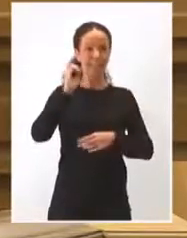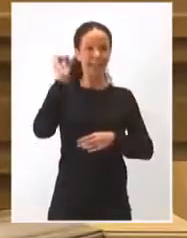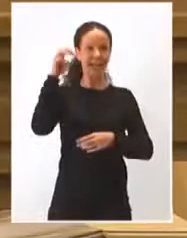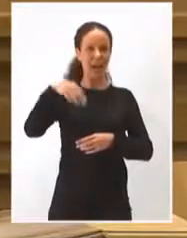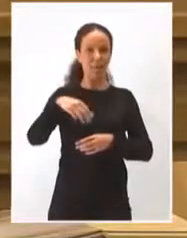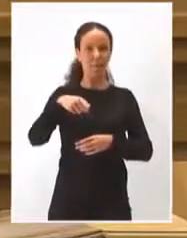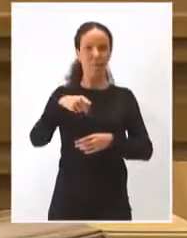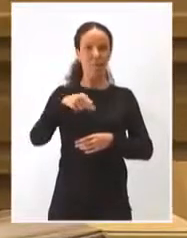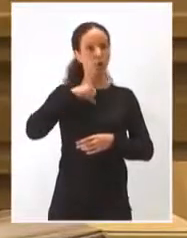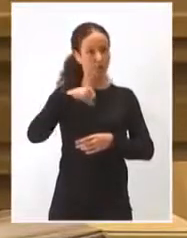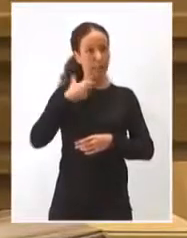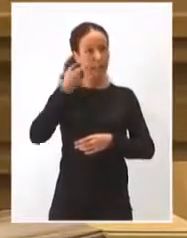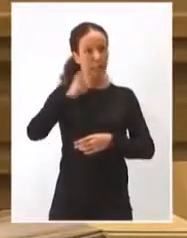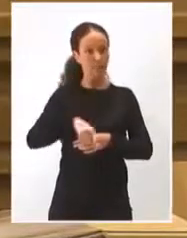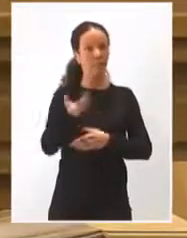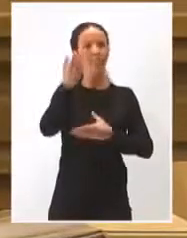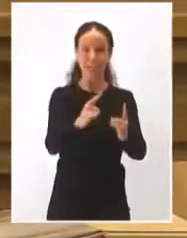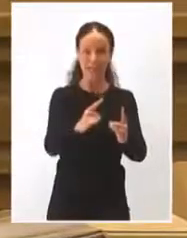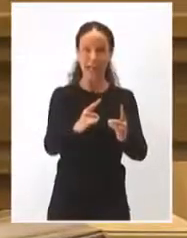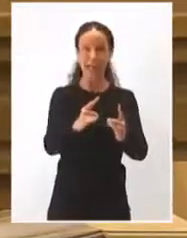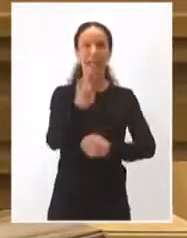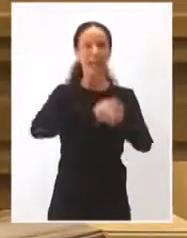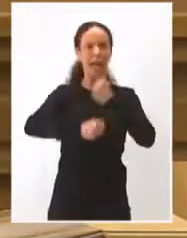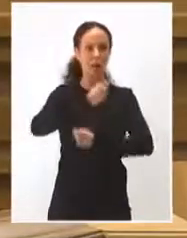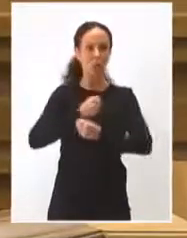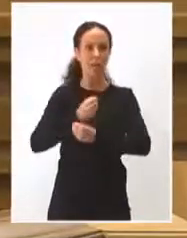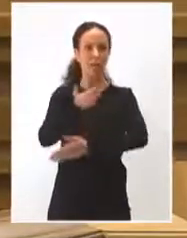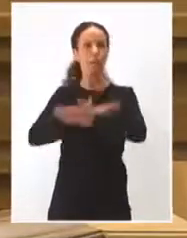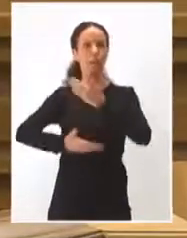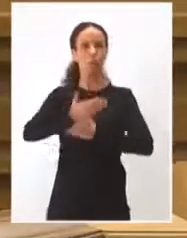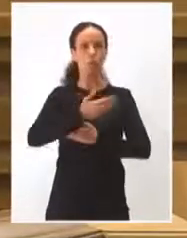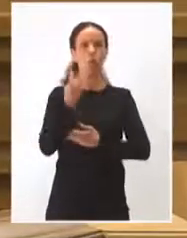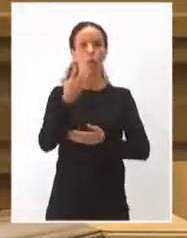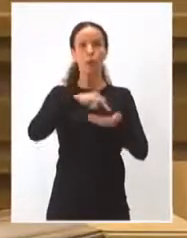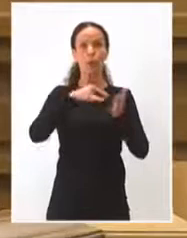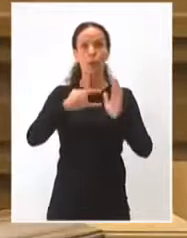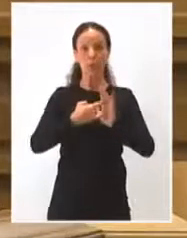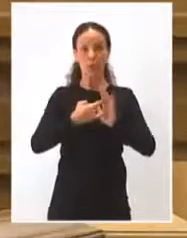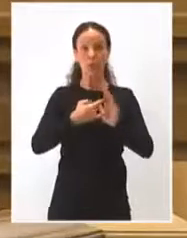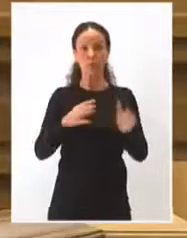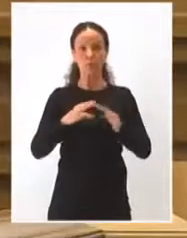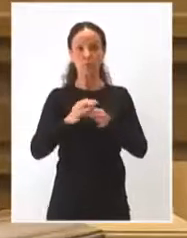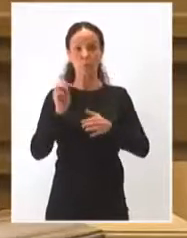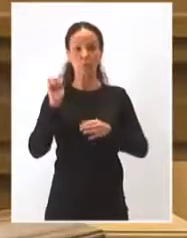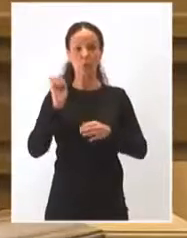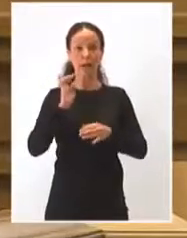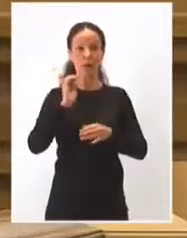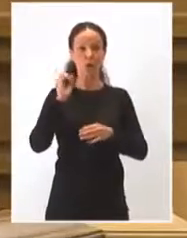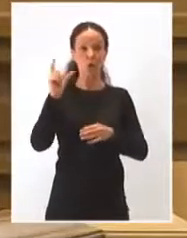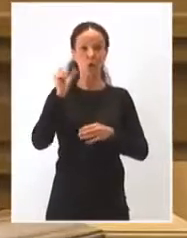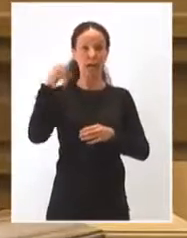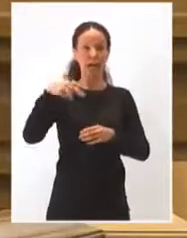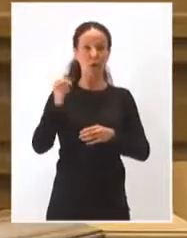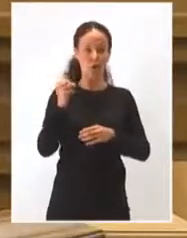se abastezcan con energía renovable. Desarrollaremos los cuatro proyectos vinculados a Puerto Llano con 8 millones de euros